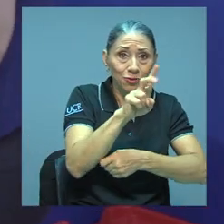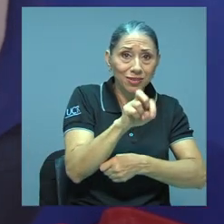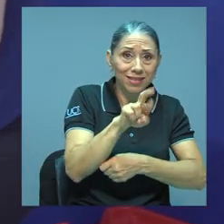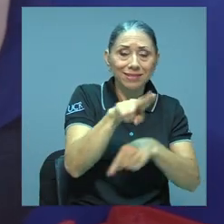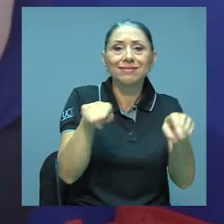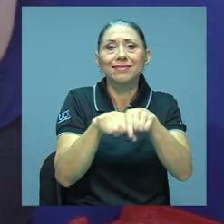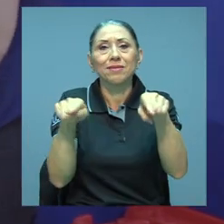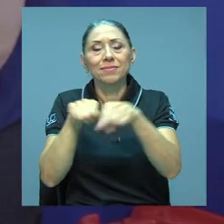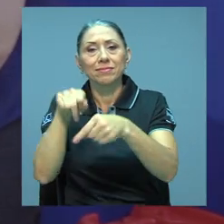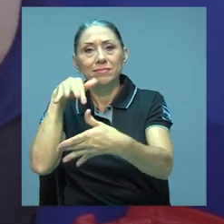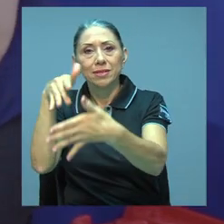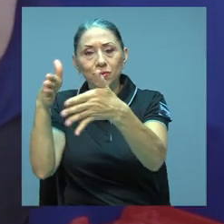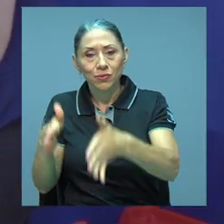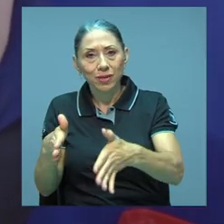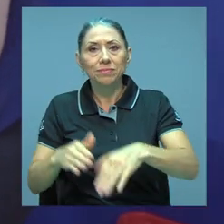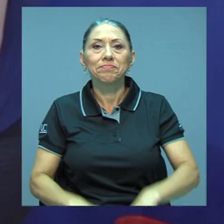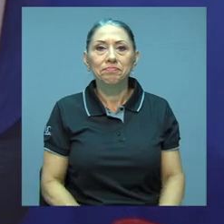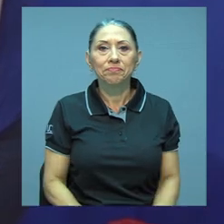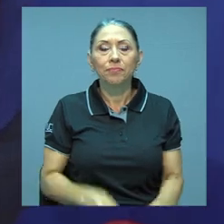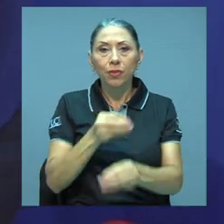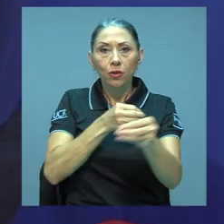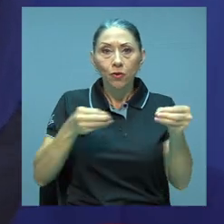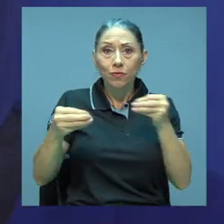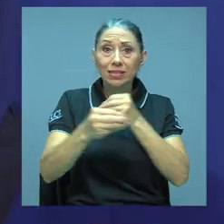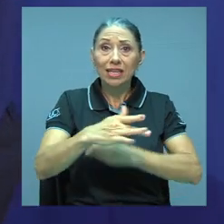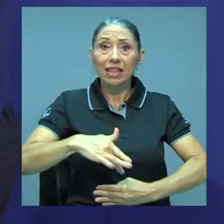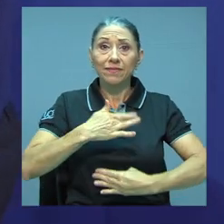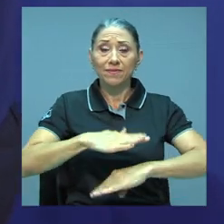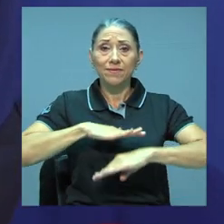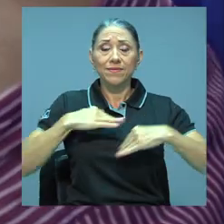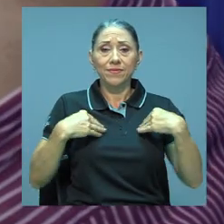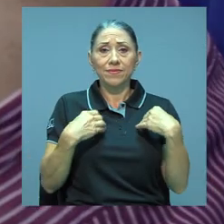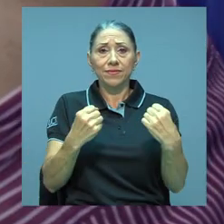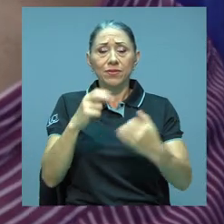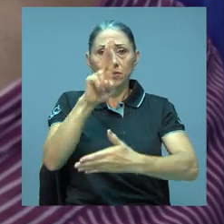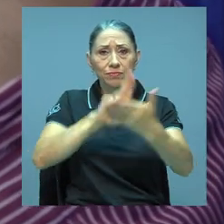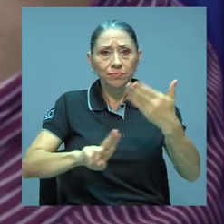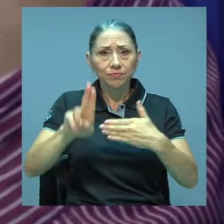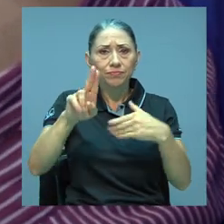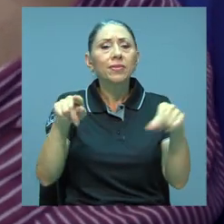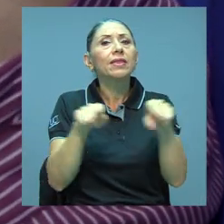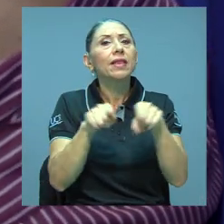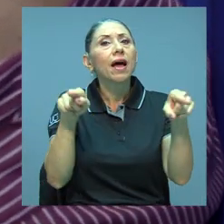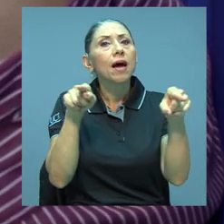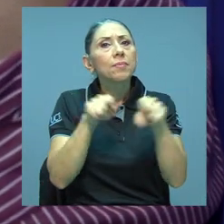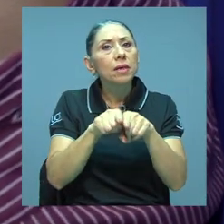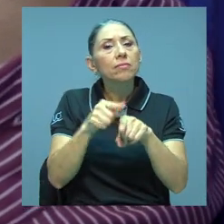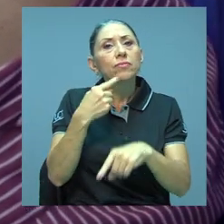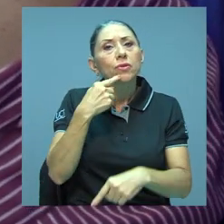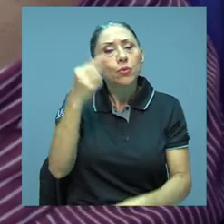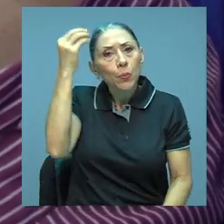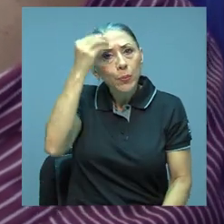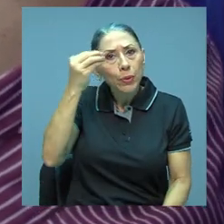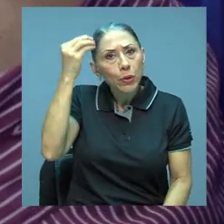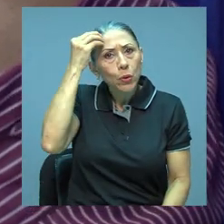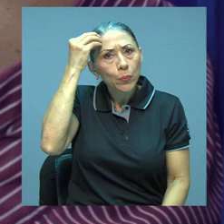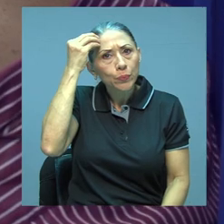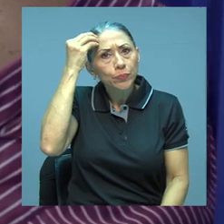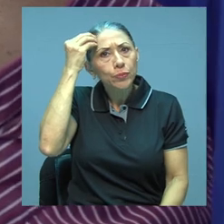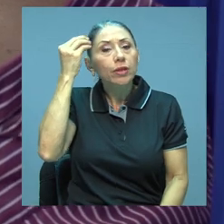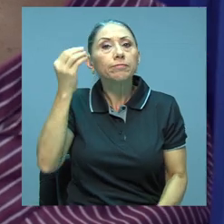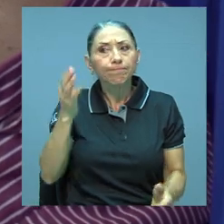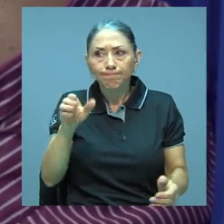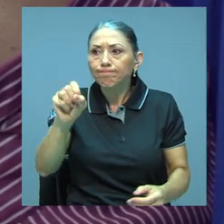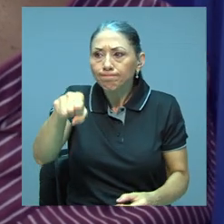institución como para la comunidad estudiantil. La Oficina de Bienestar y Salud de la Universidad también remitió su criterio a